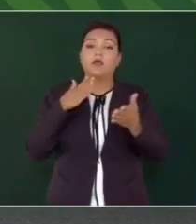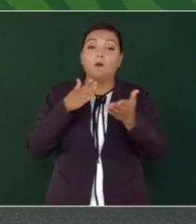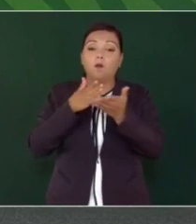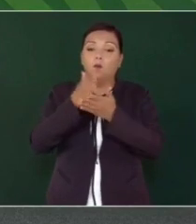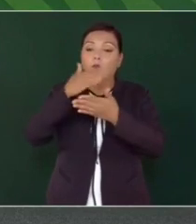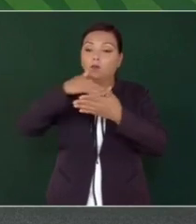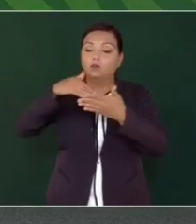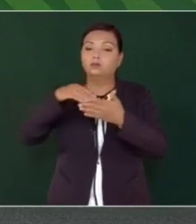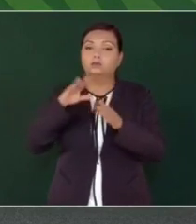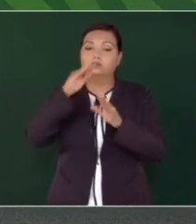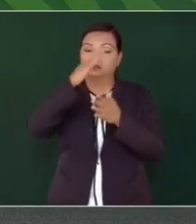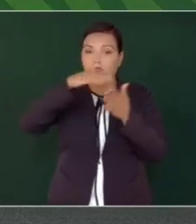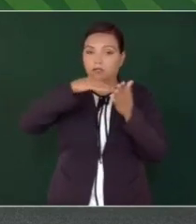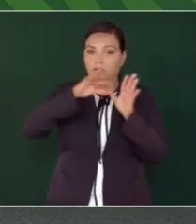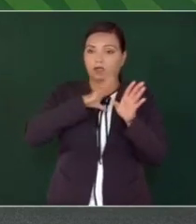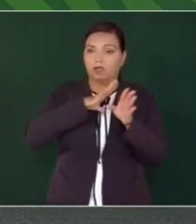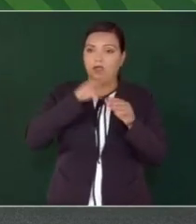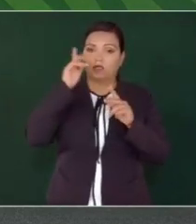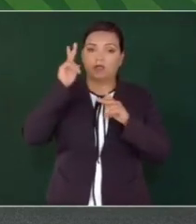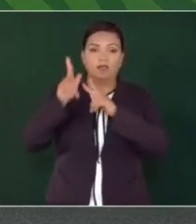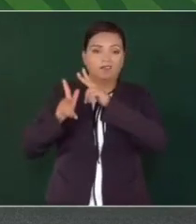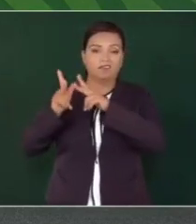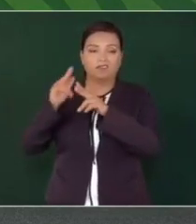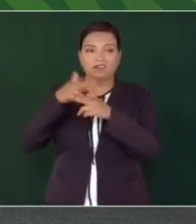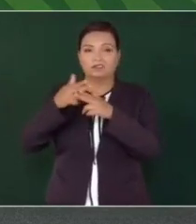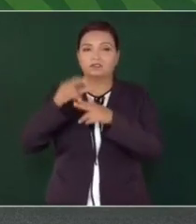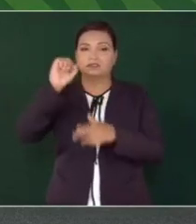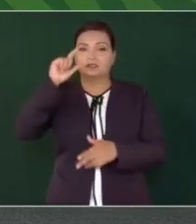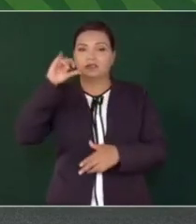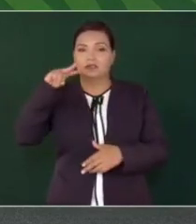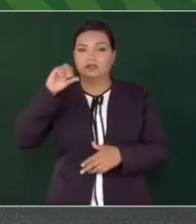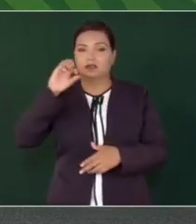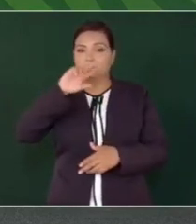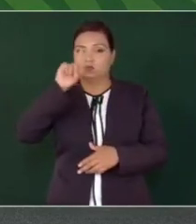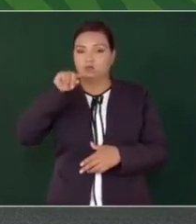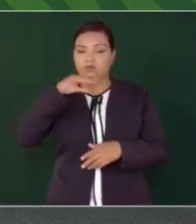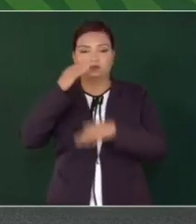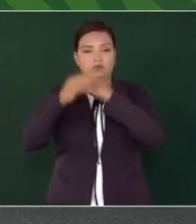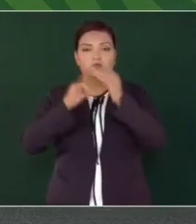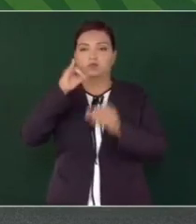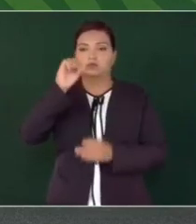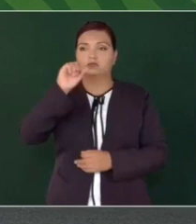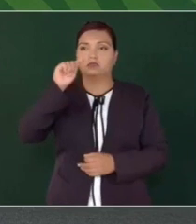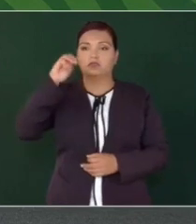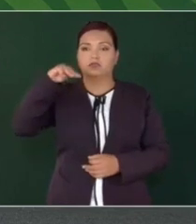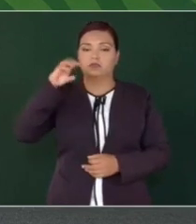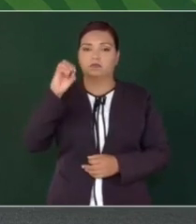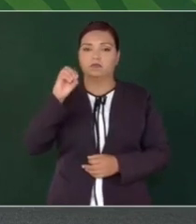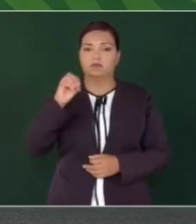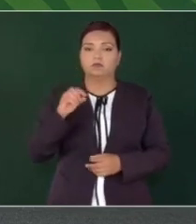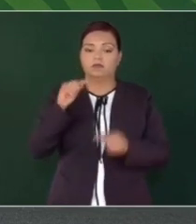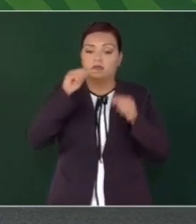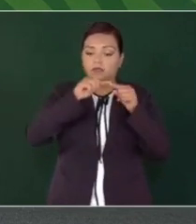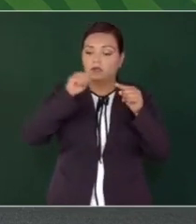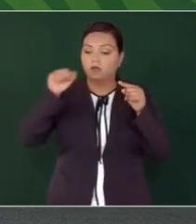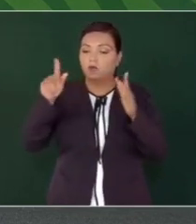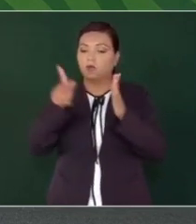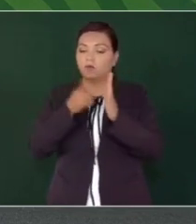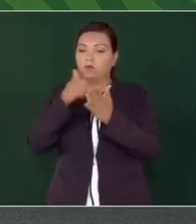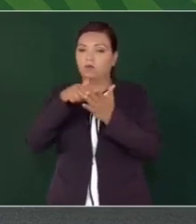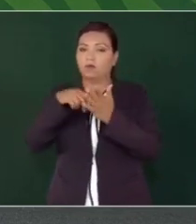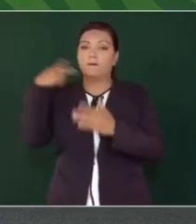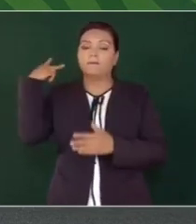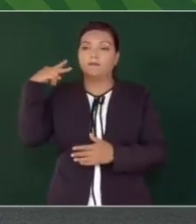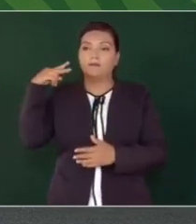para acá va el tren a Salina Cruz, es todo el ismo. Y de aquí para acá es